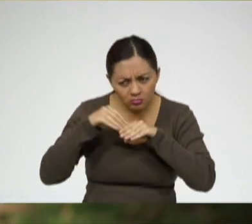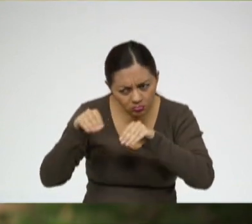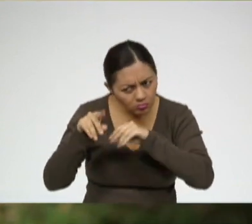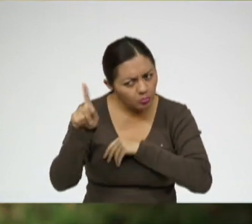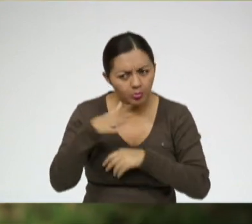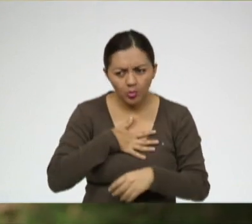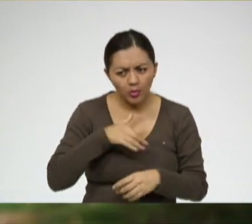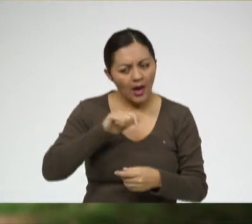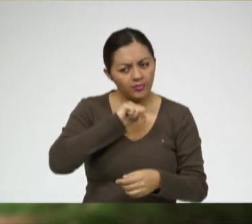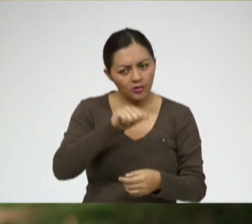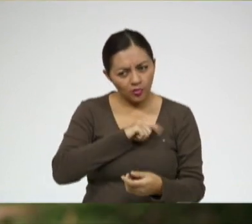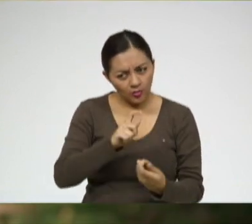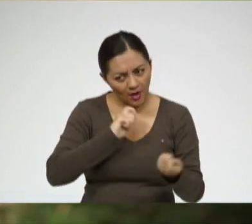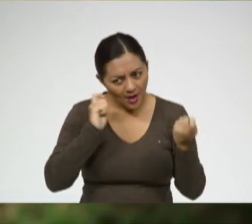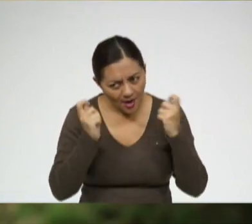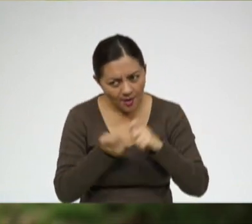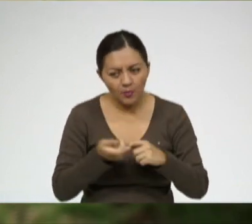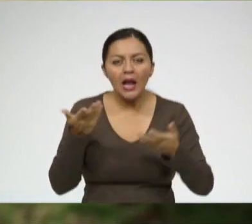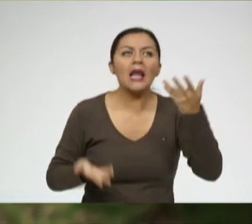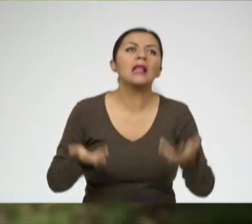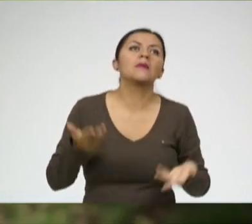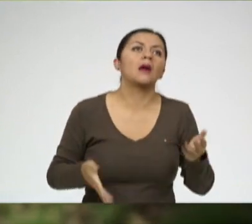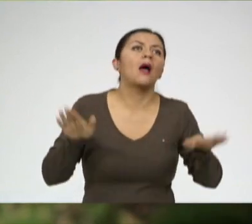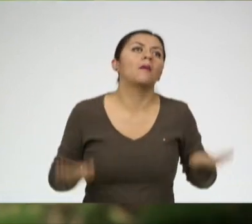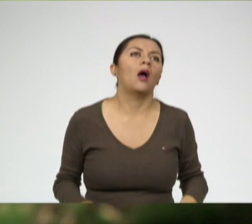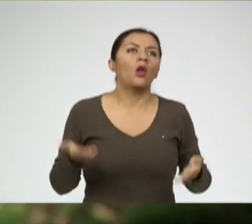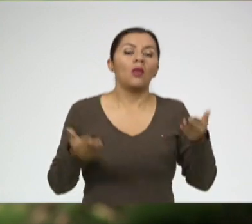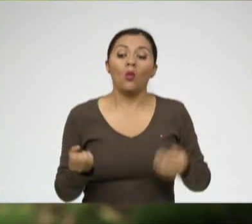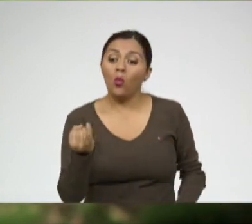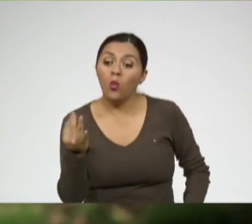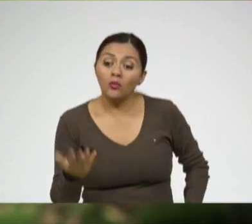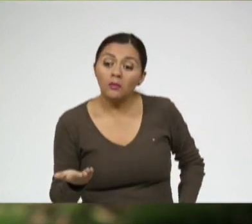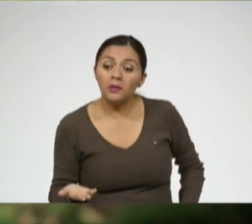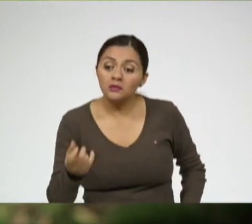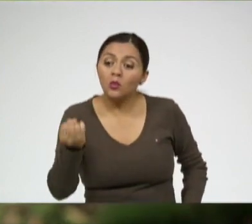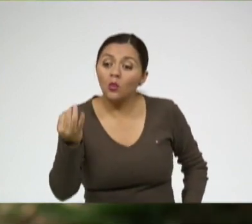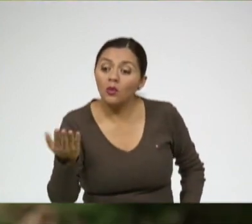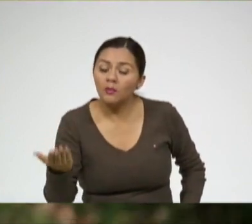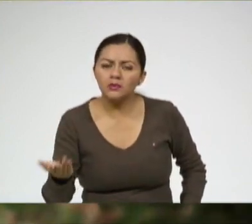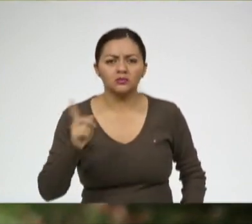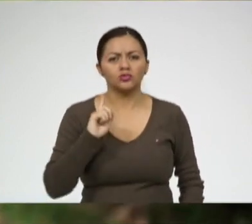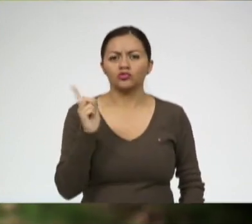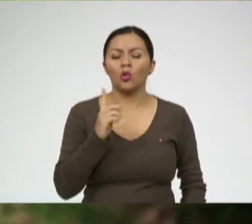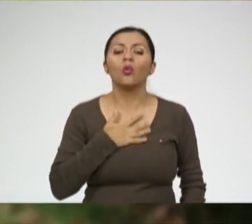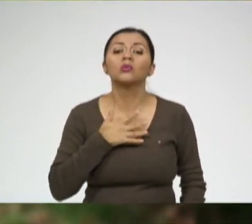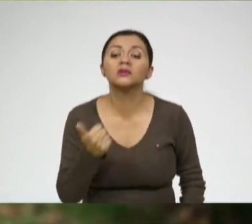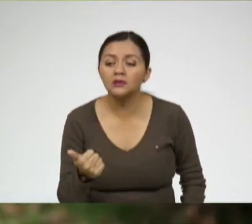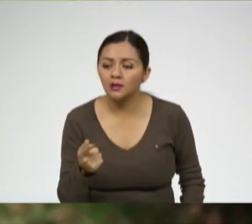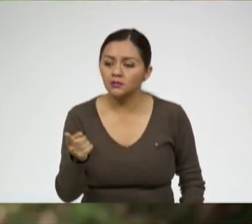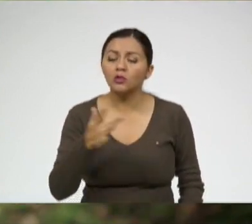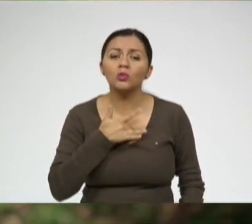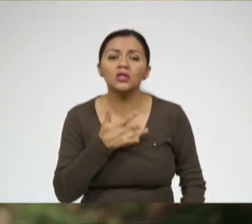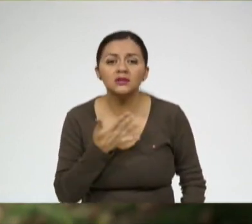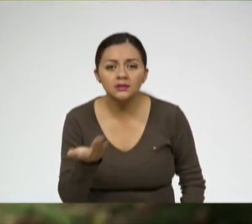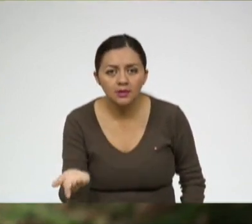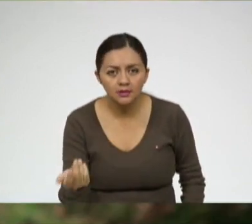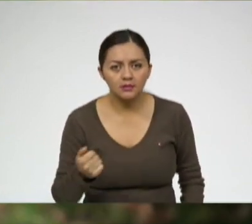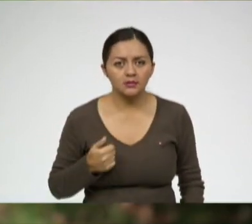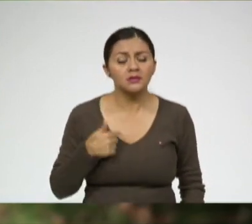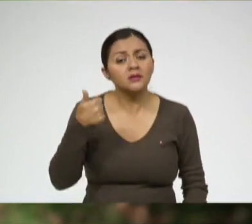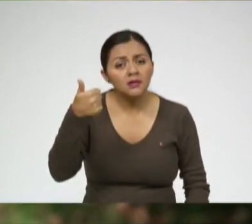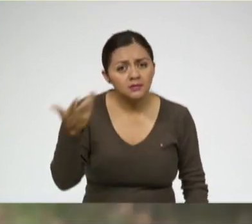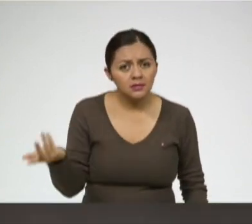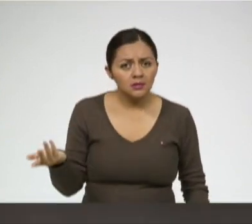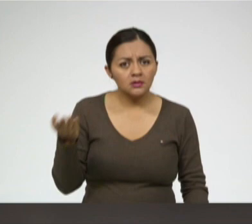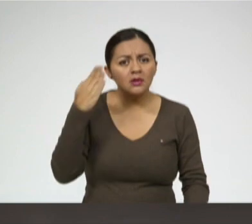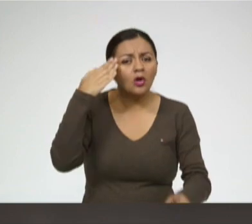no es el tema de libras, no es el tema de cuánto subiste o cuánto has bajado, es el tema de cómo estás, cómo te sientes, a dónde